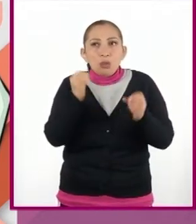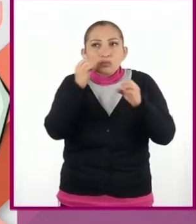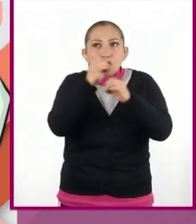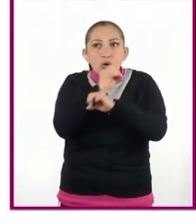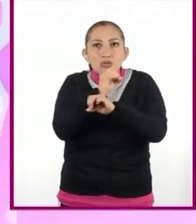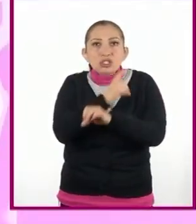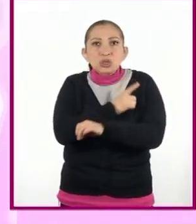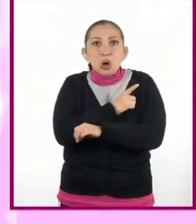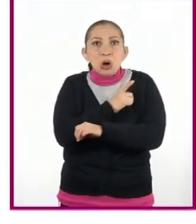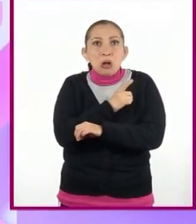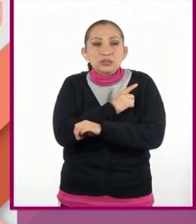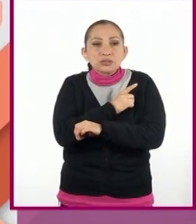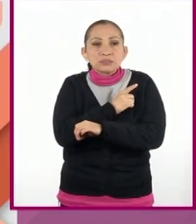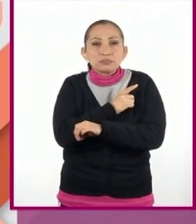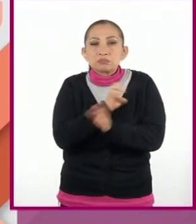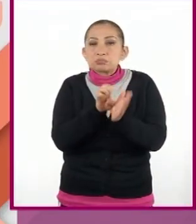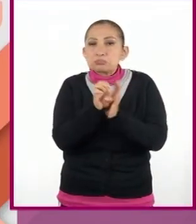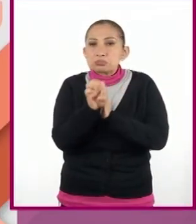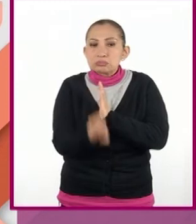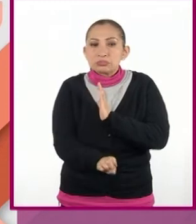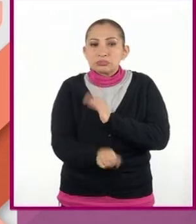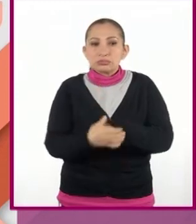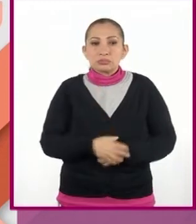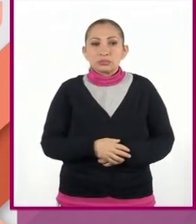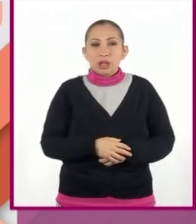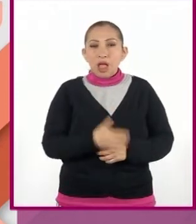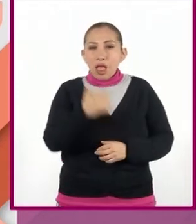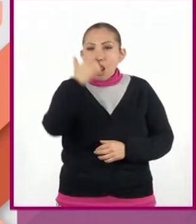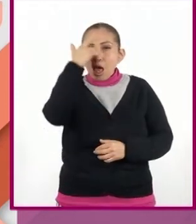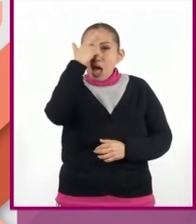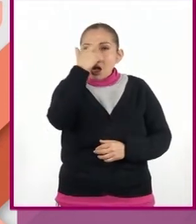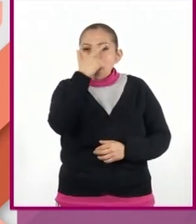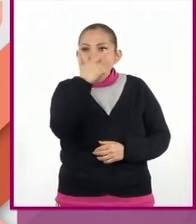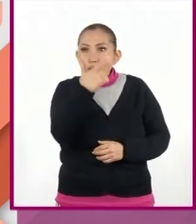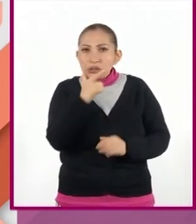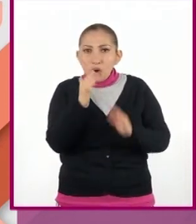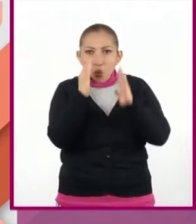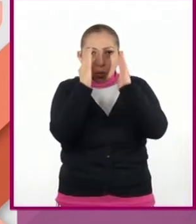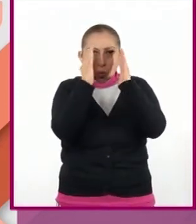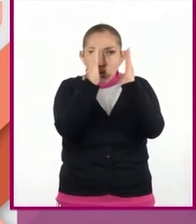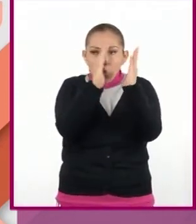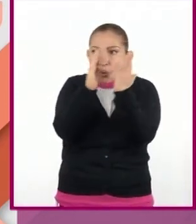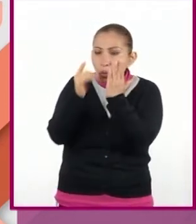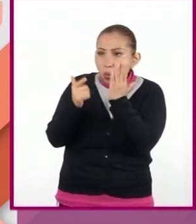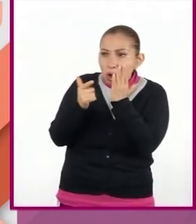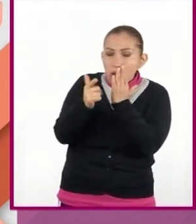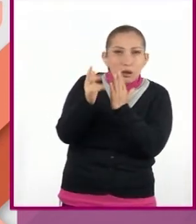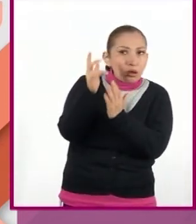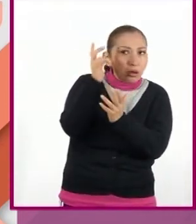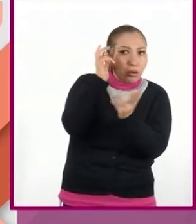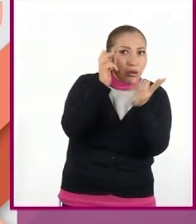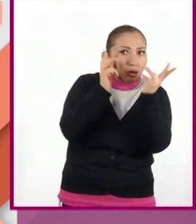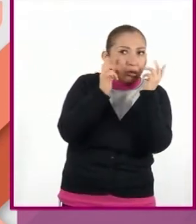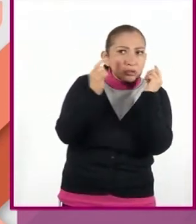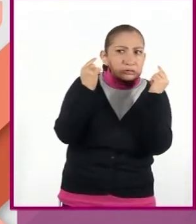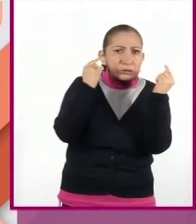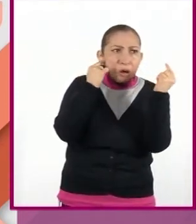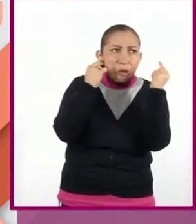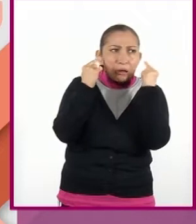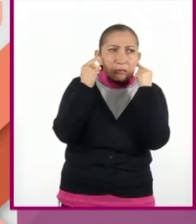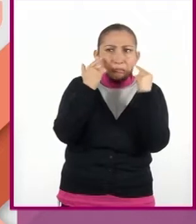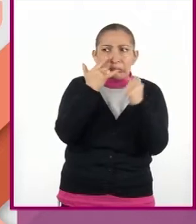y solitarios. Por ejemplo, por la noche en un callejón de Guanajuato se escuchaban sonidos